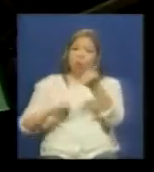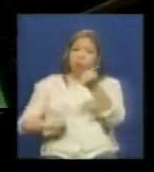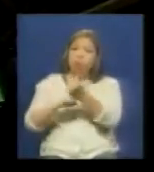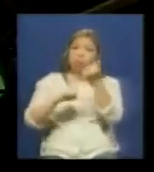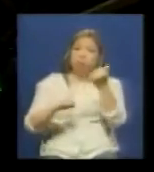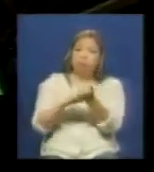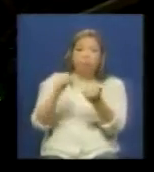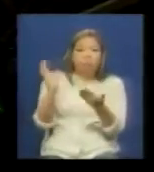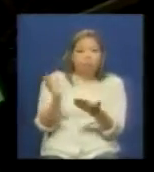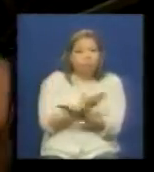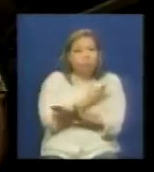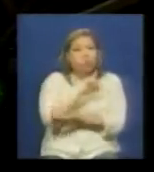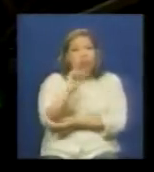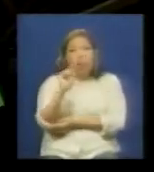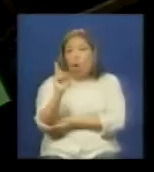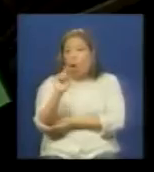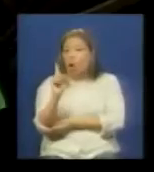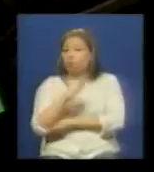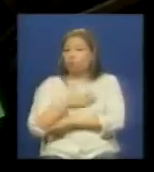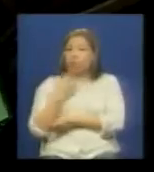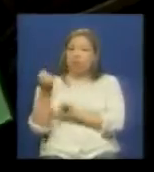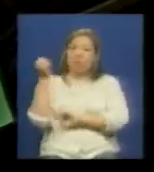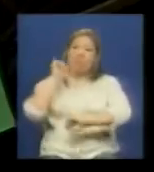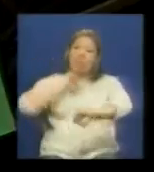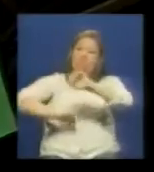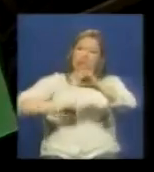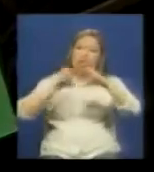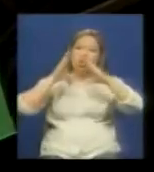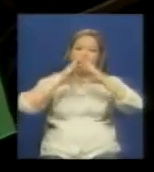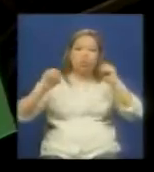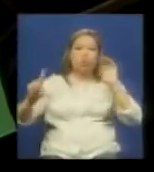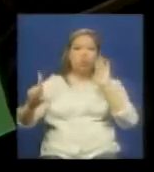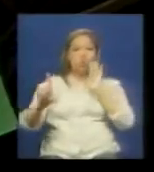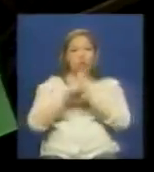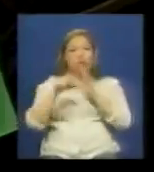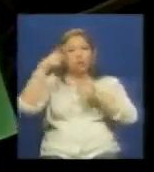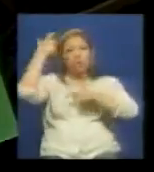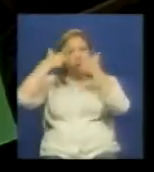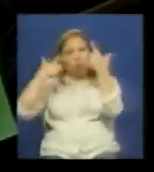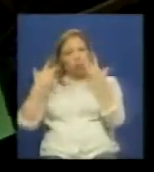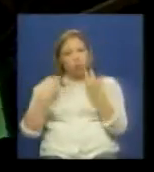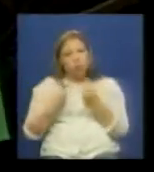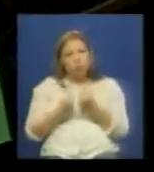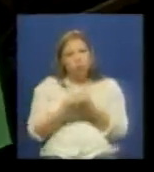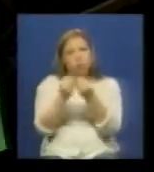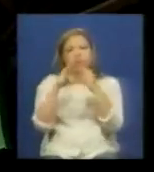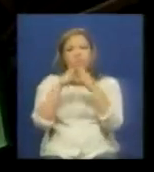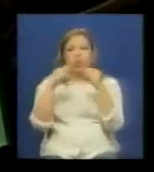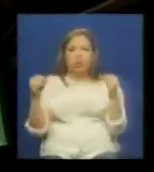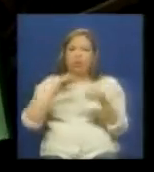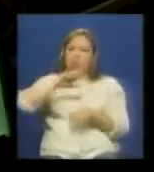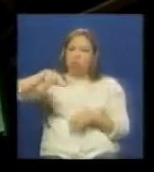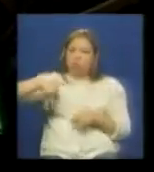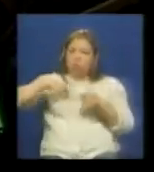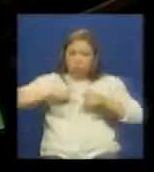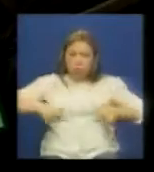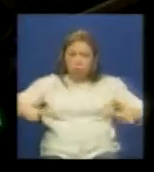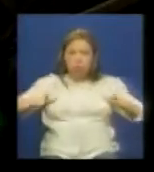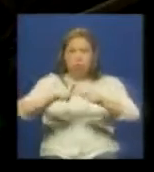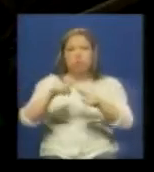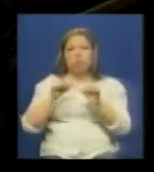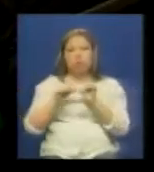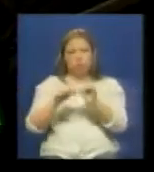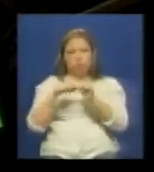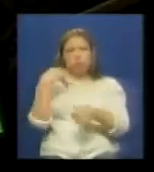que nos ha dejado muchísimo que hay que defender ese legado también de Chávez junto al poder popular que tenemos que seguir defendiendo desde todos nuestros espacios y que seguramente